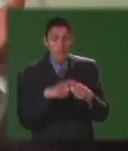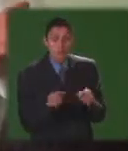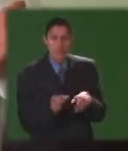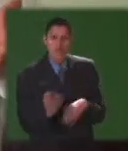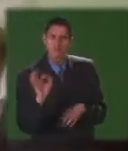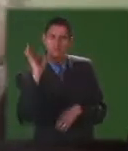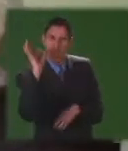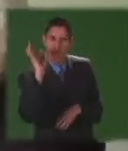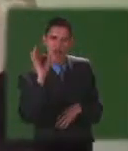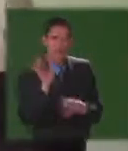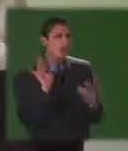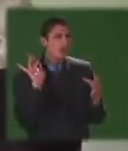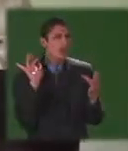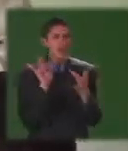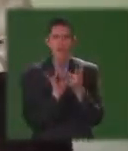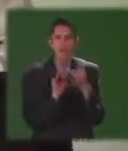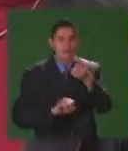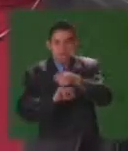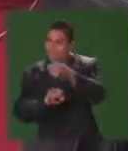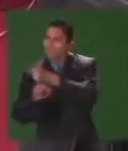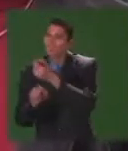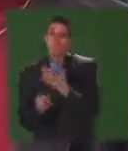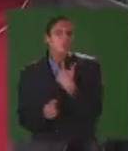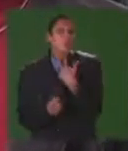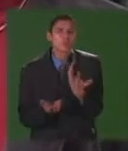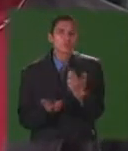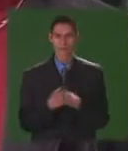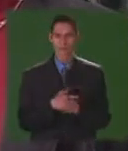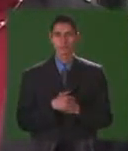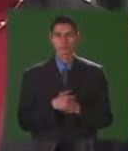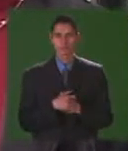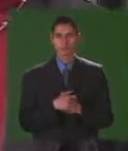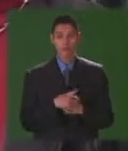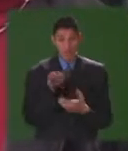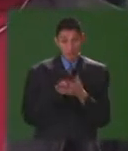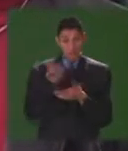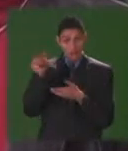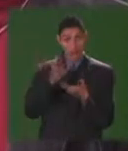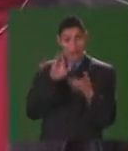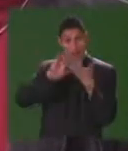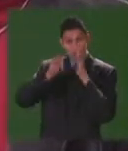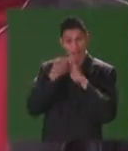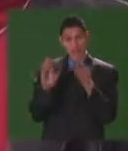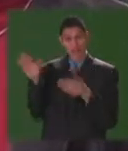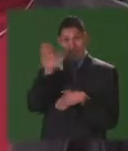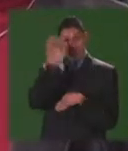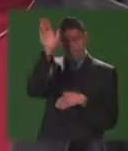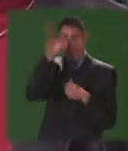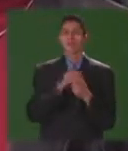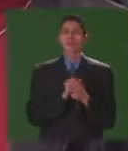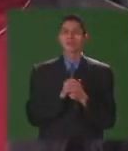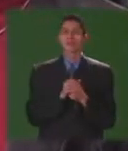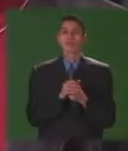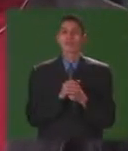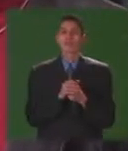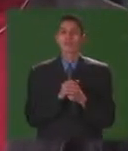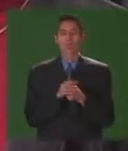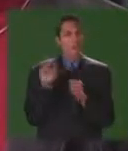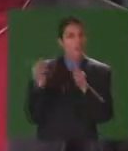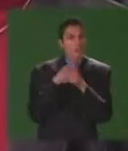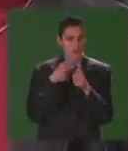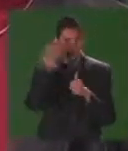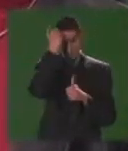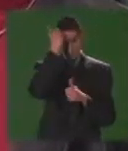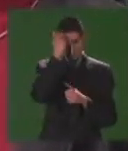muchas veces no llegan estas buenas ayudas De la misma manera la comunidad de la calera en primera instancia los docentes